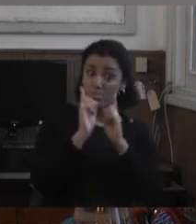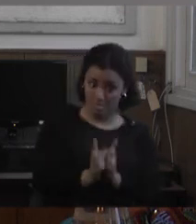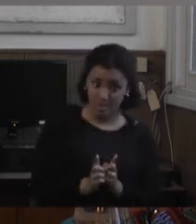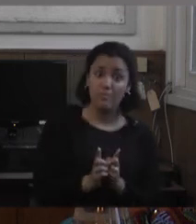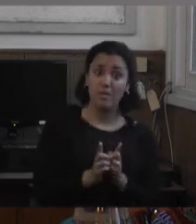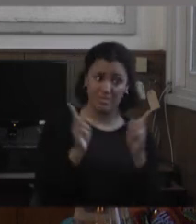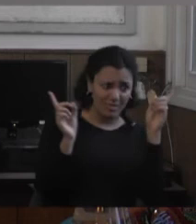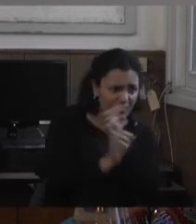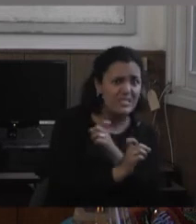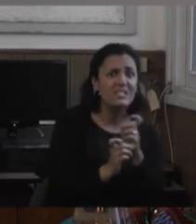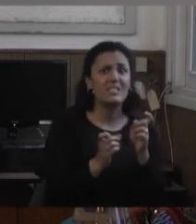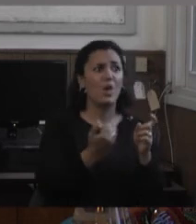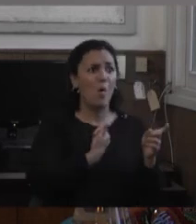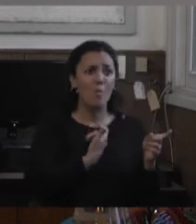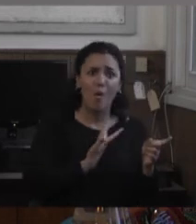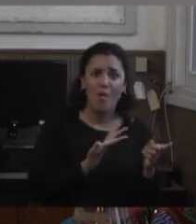estar